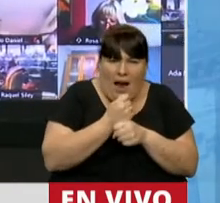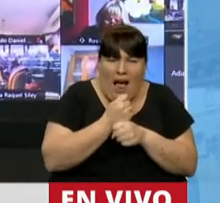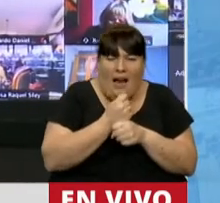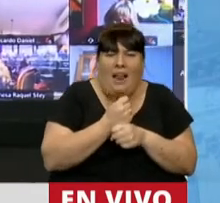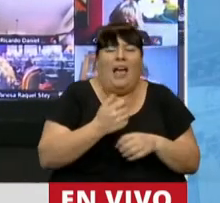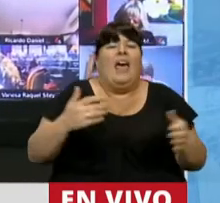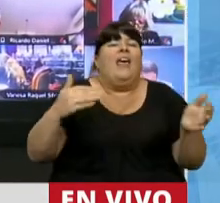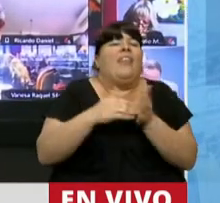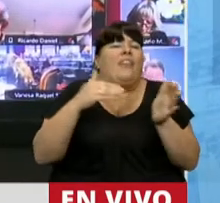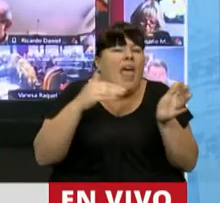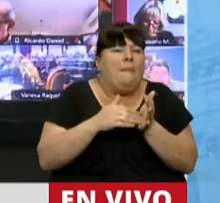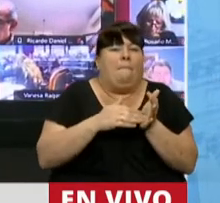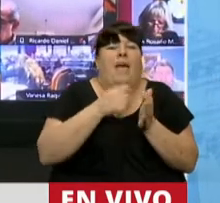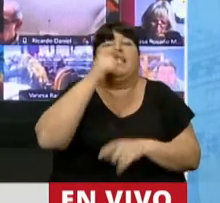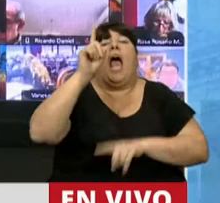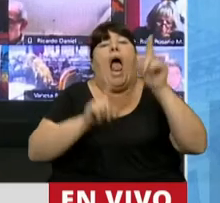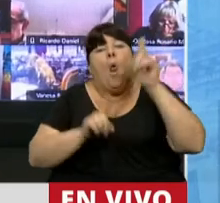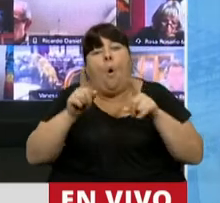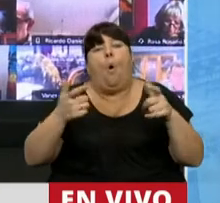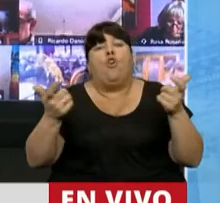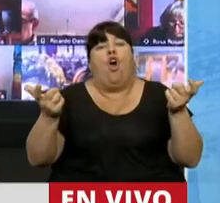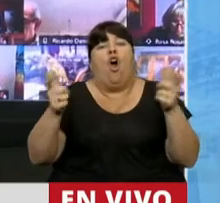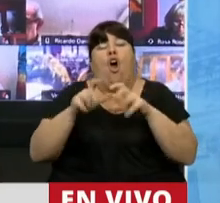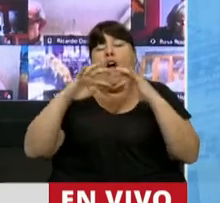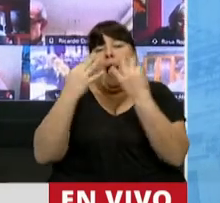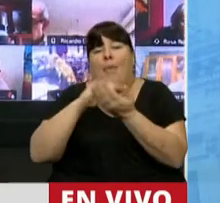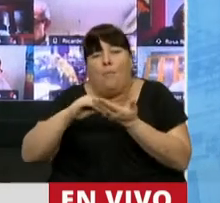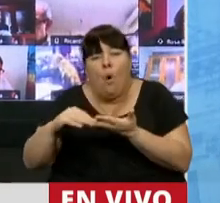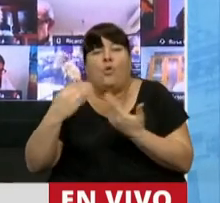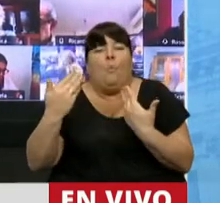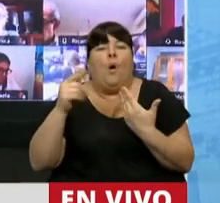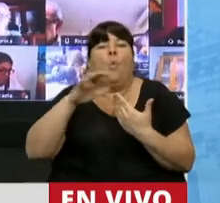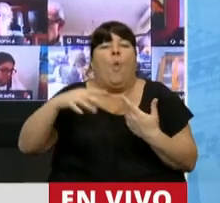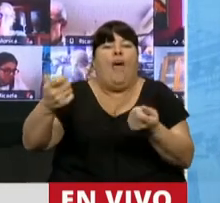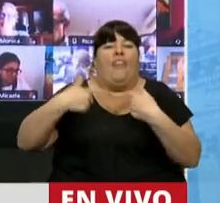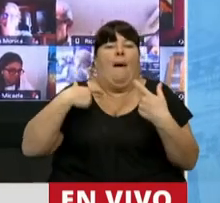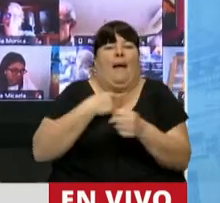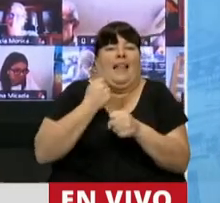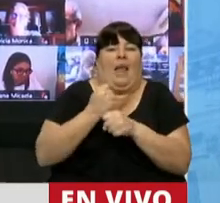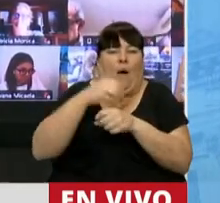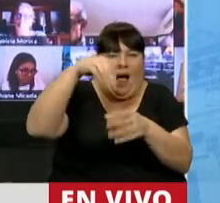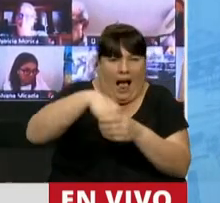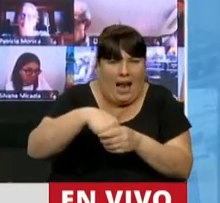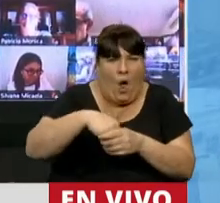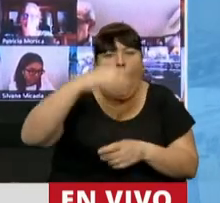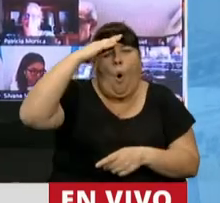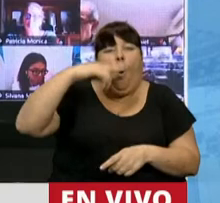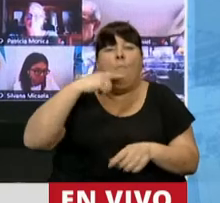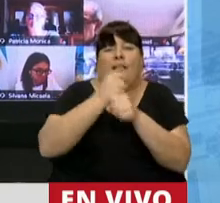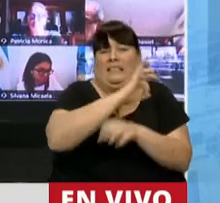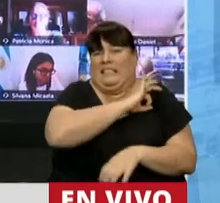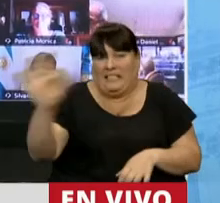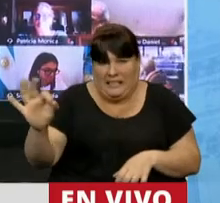Depende de que alguna buena voluntad de la Cámara de Diputados decida darle un espacio para que trabaje. Un mes sin trabajar.